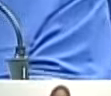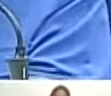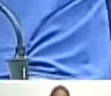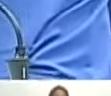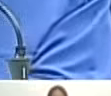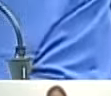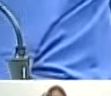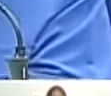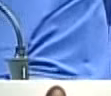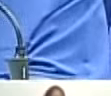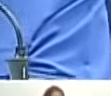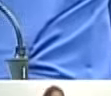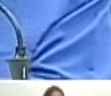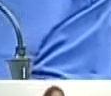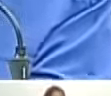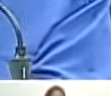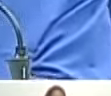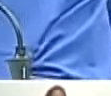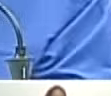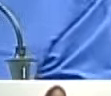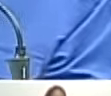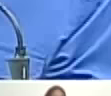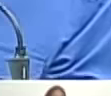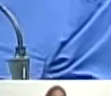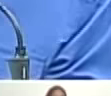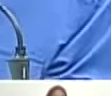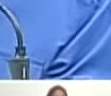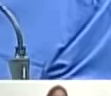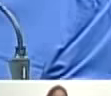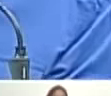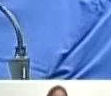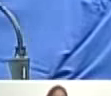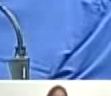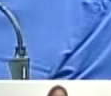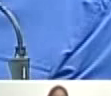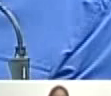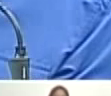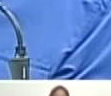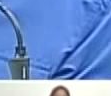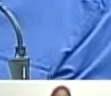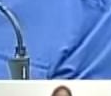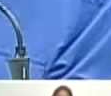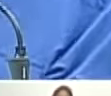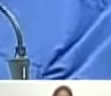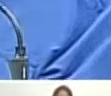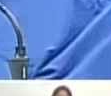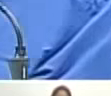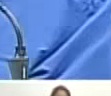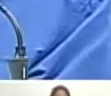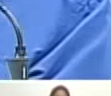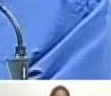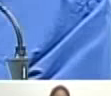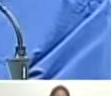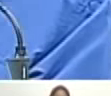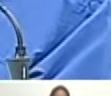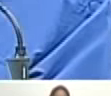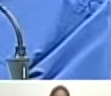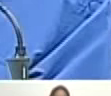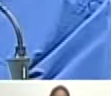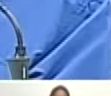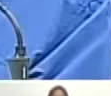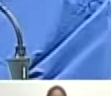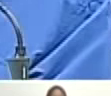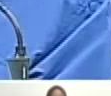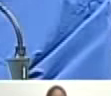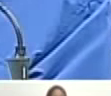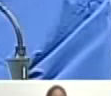atender a las mujeres a la juventud para atender toda la actividad cultural y en marzo